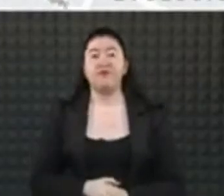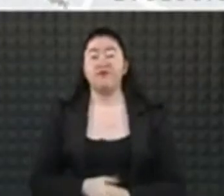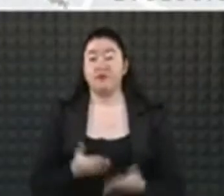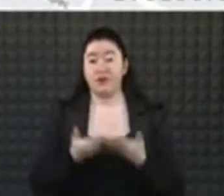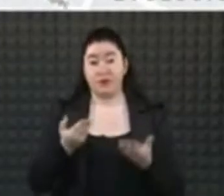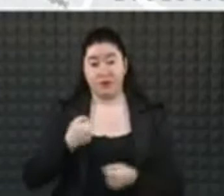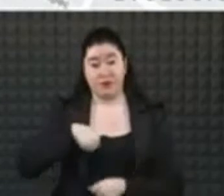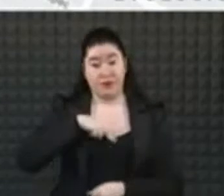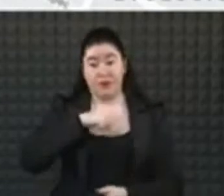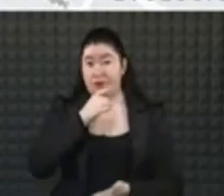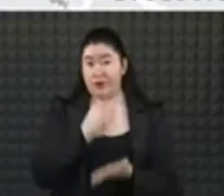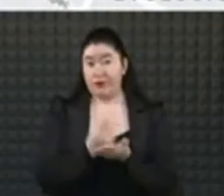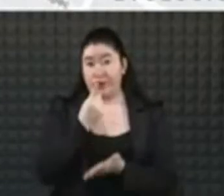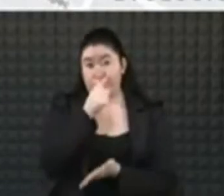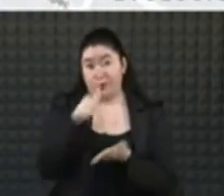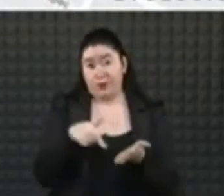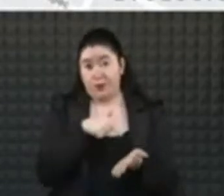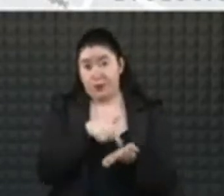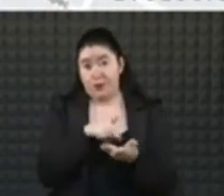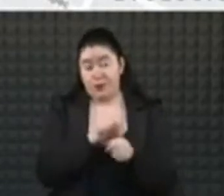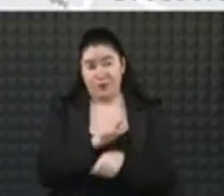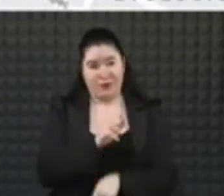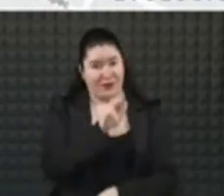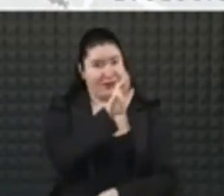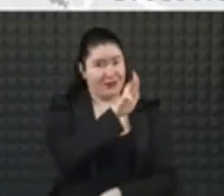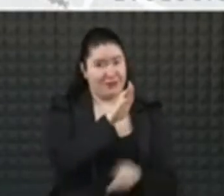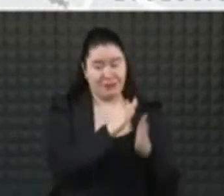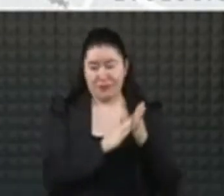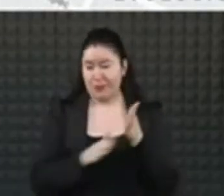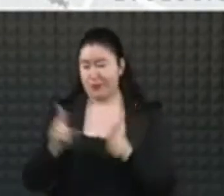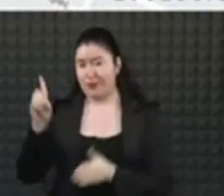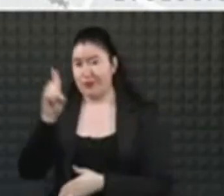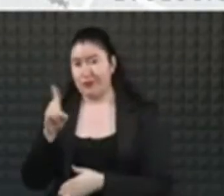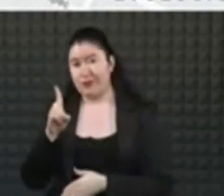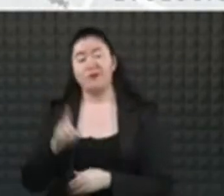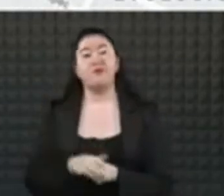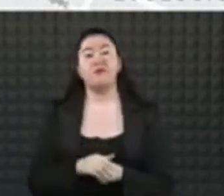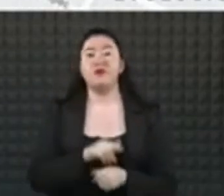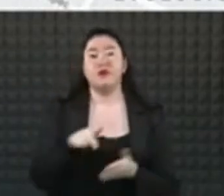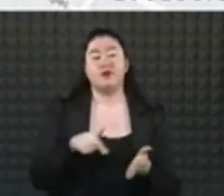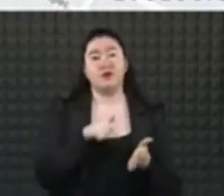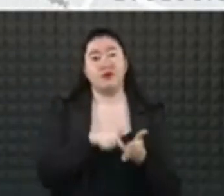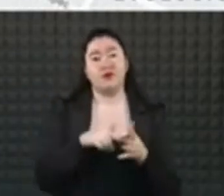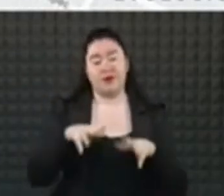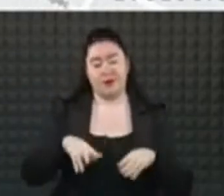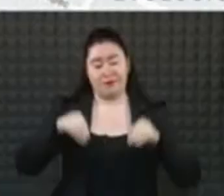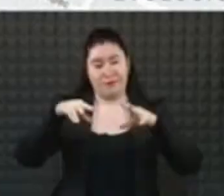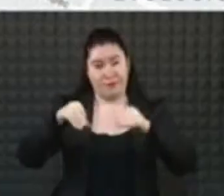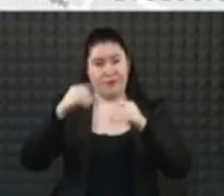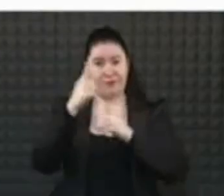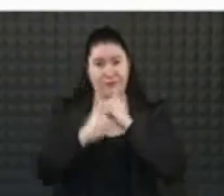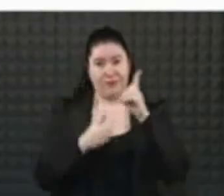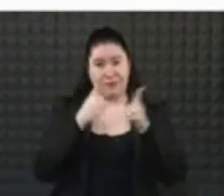sede vacunadora del miércoles al domingo en el Palacio de los Deportes en la Alcaldía de Tlalco. Siguiente.